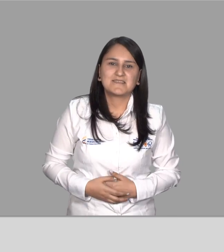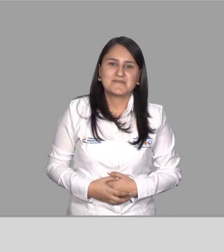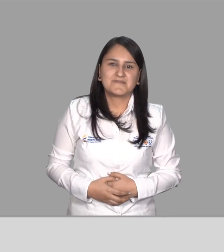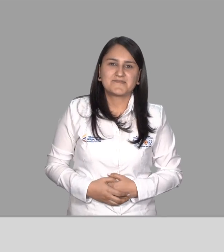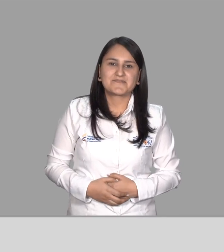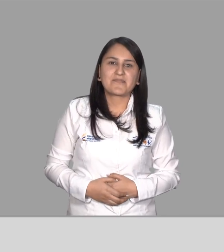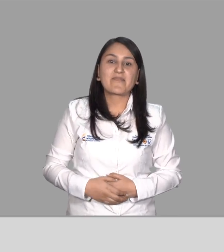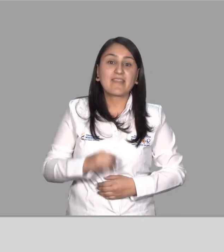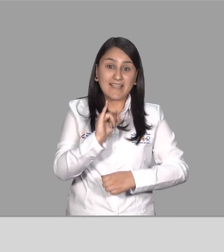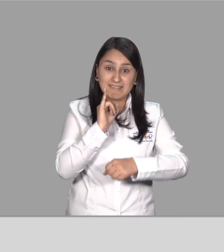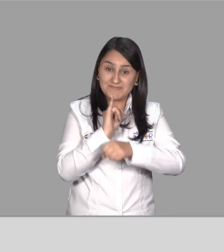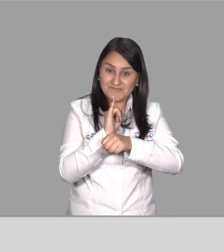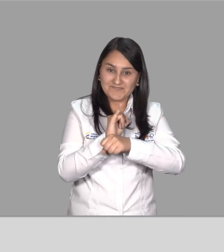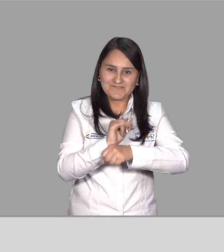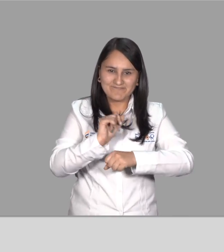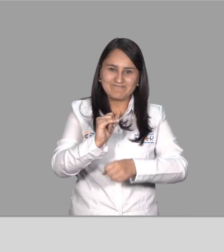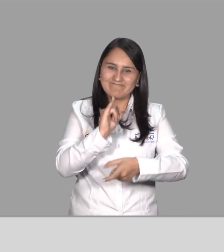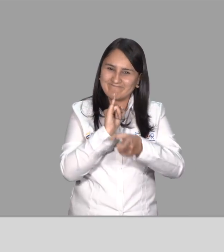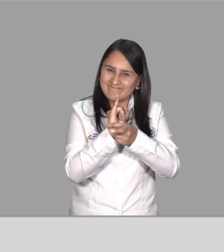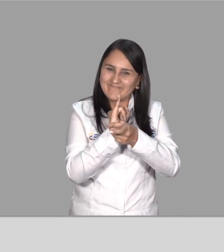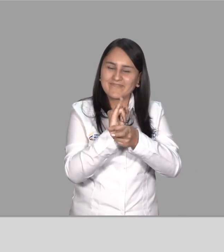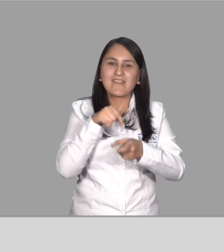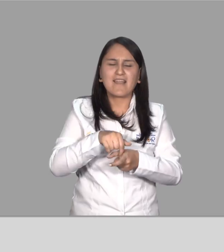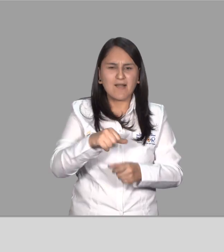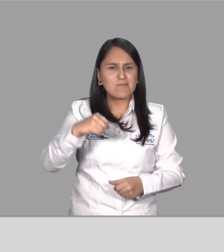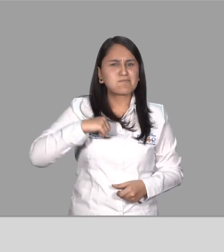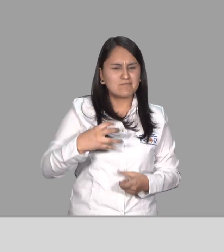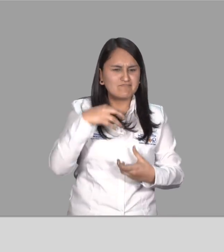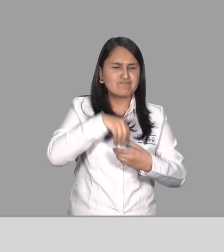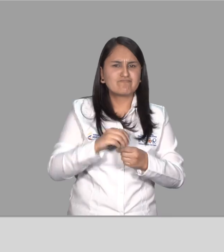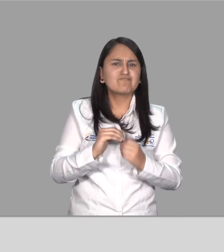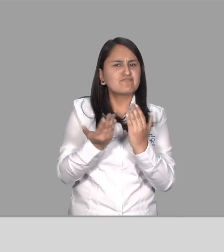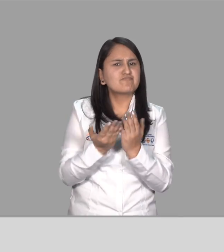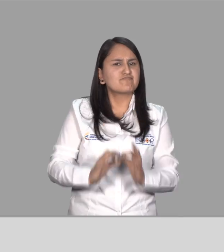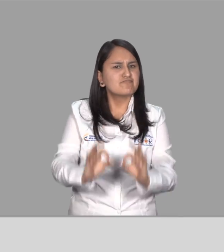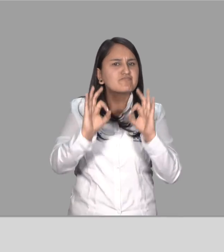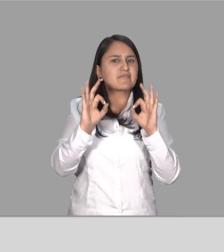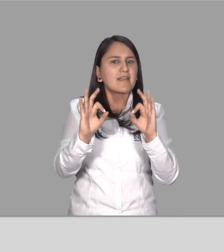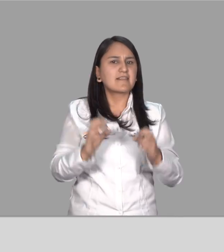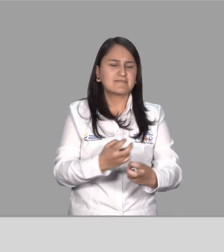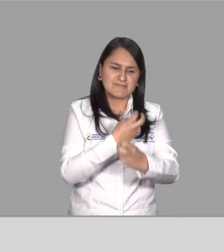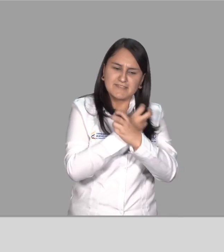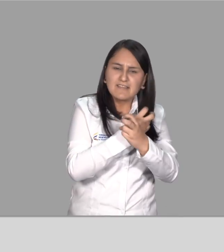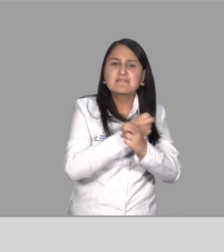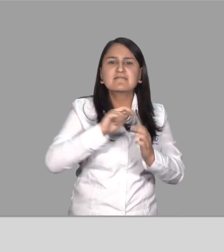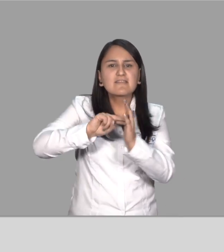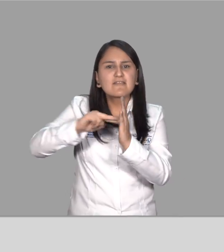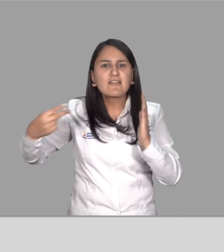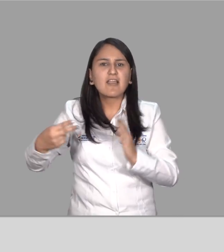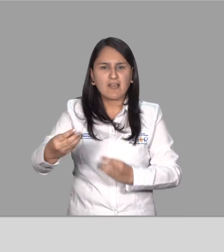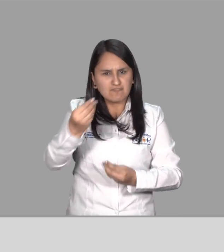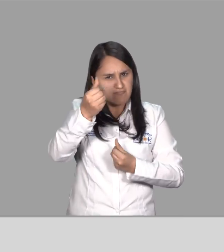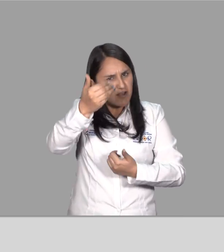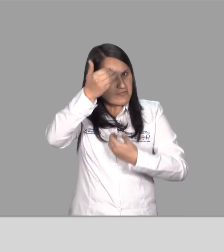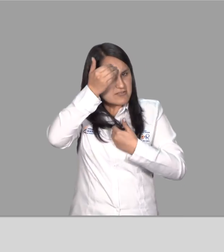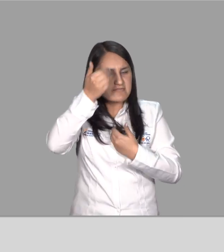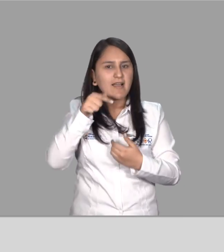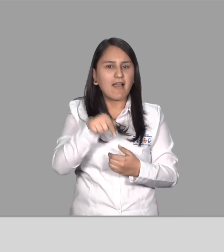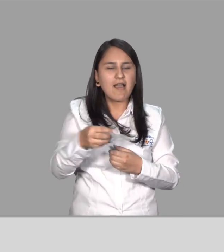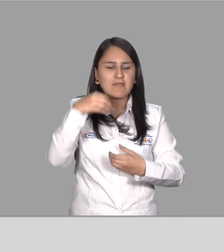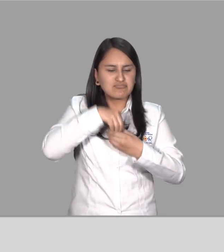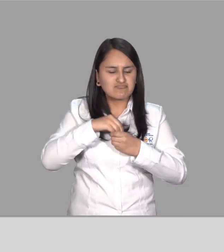bandera El Instituto Técnico Guaymaral ofrece educación de calidad en ciencia, tecnología y valores